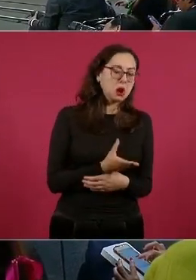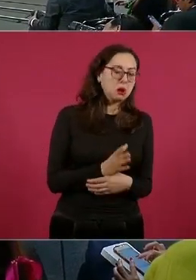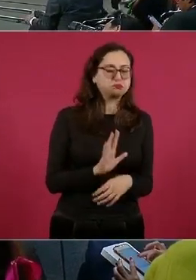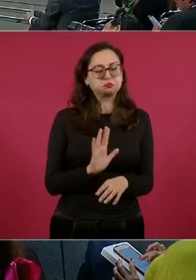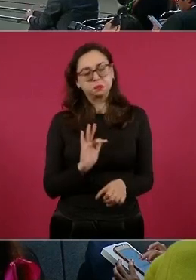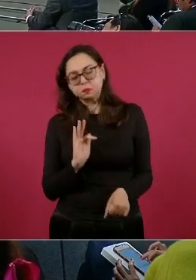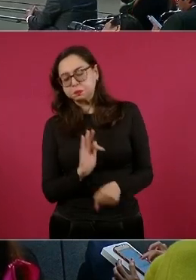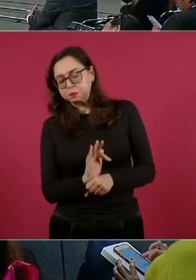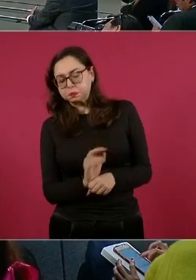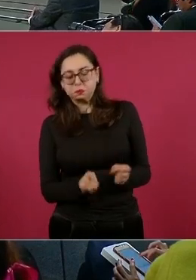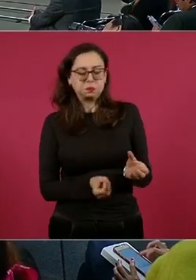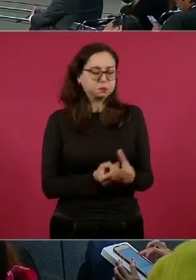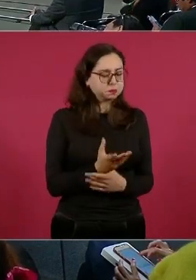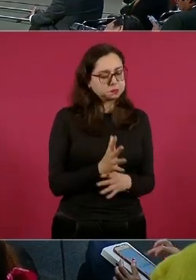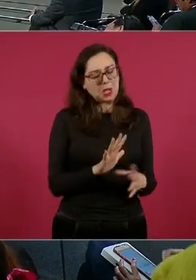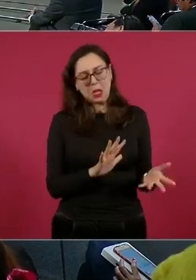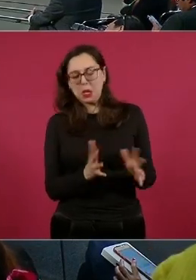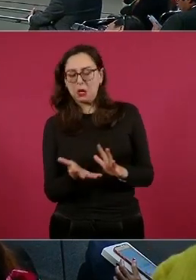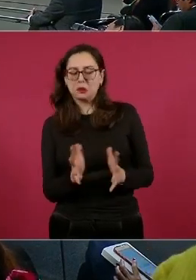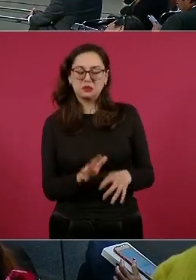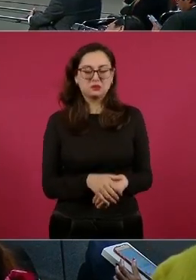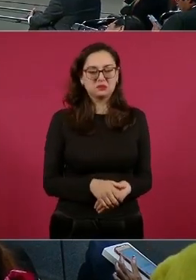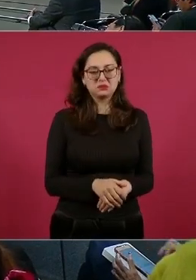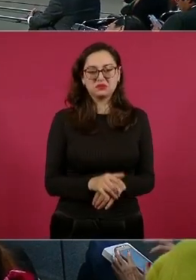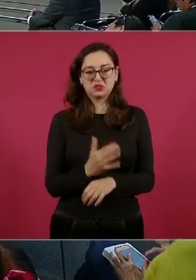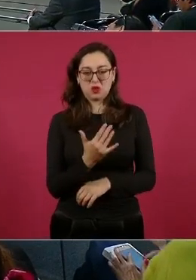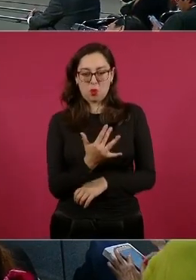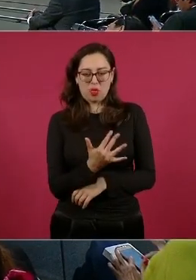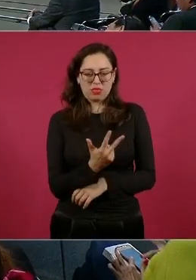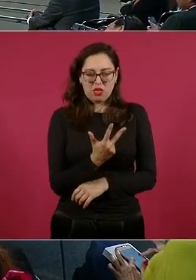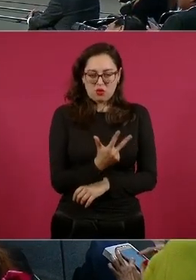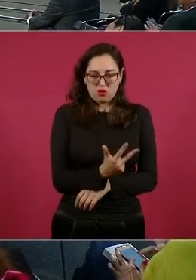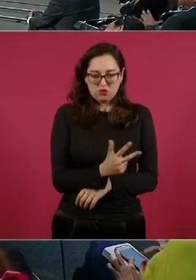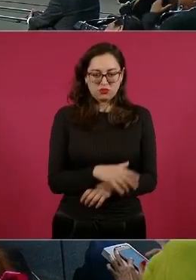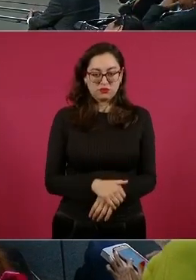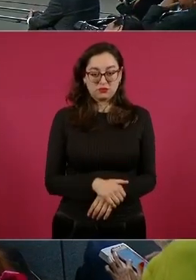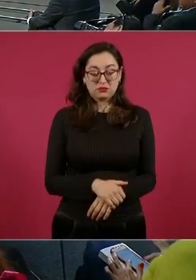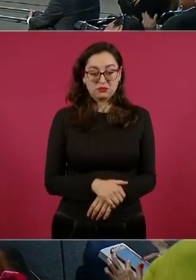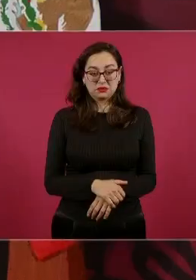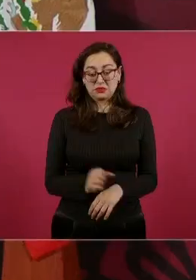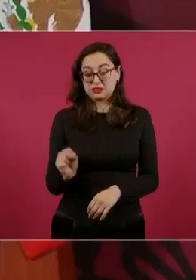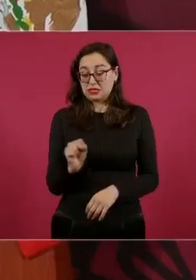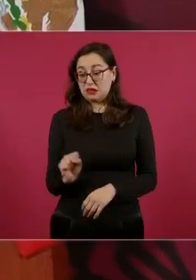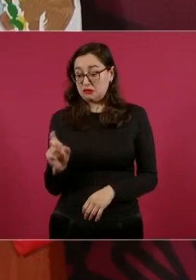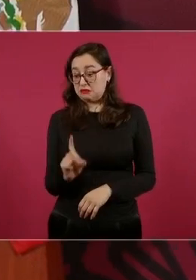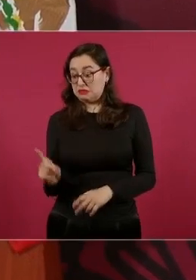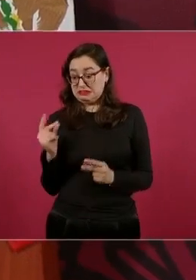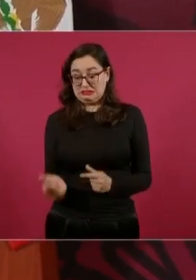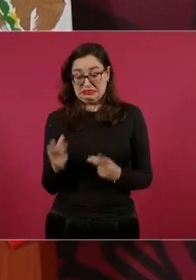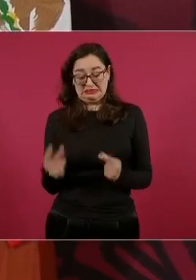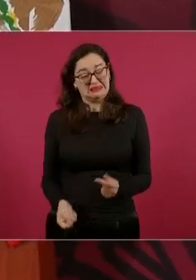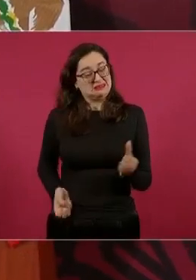y el fin de semana 192?